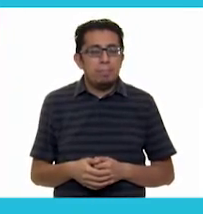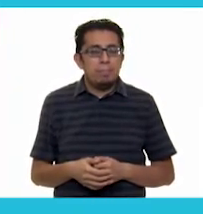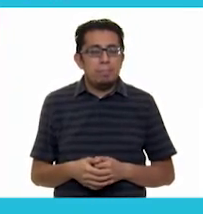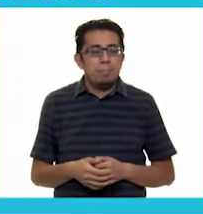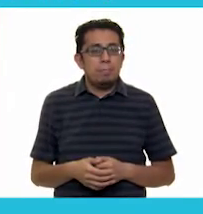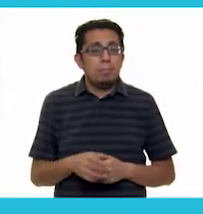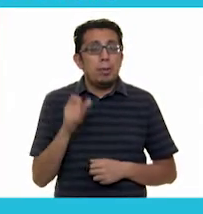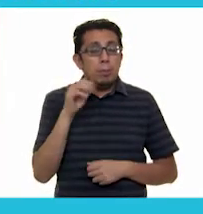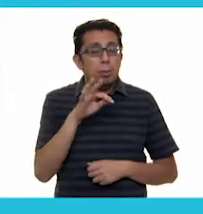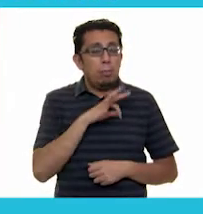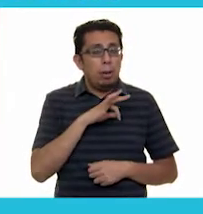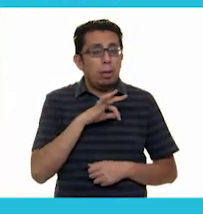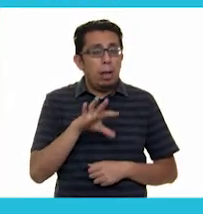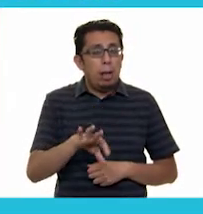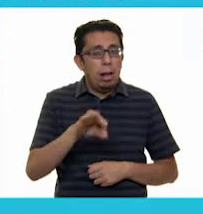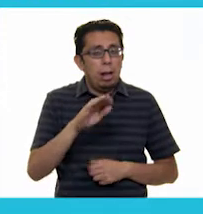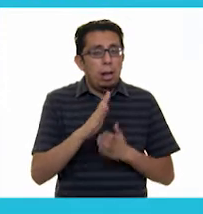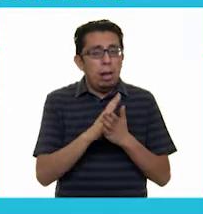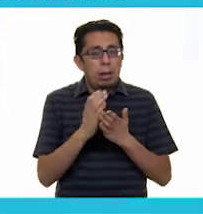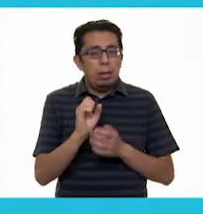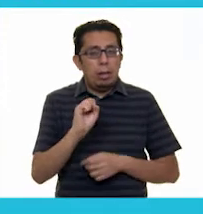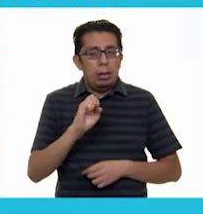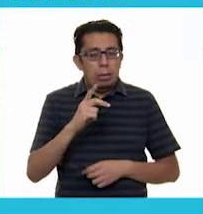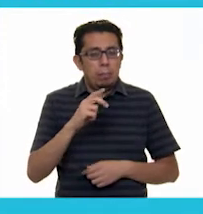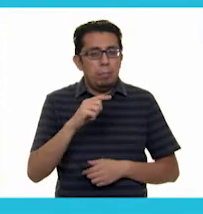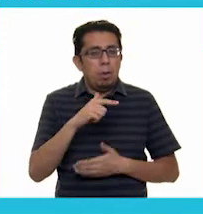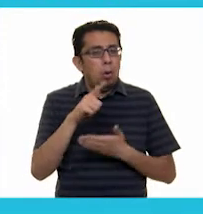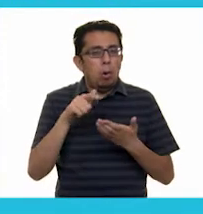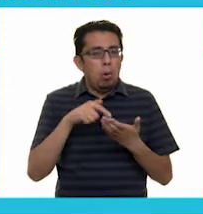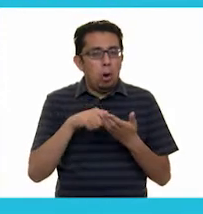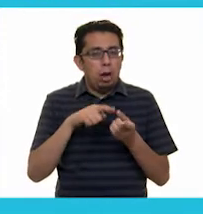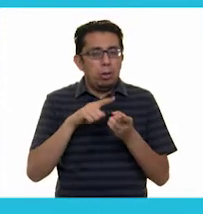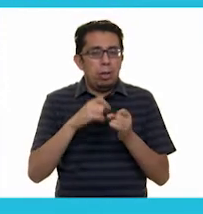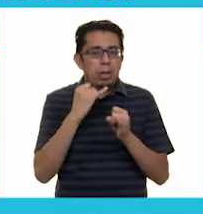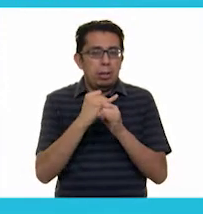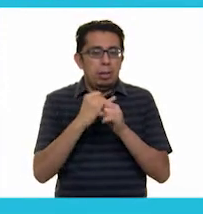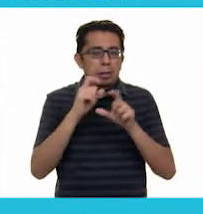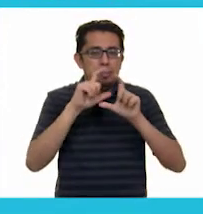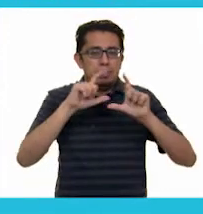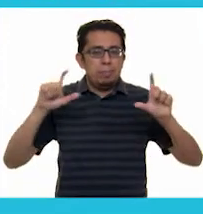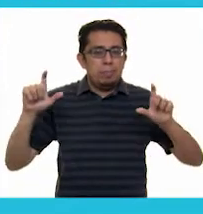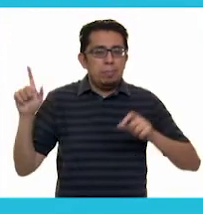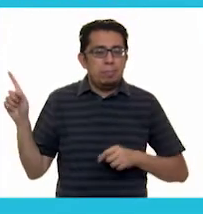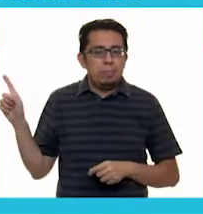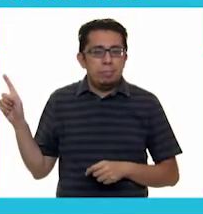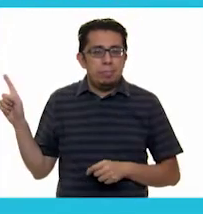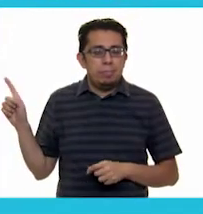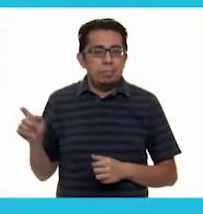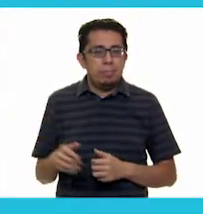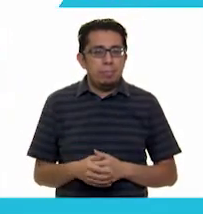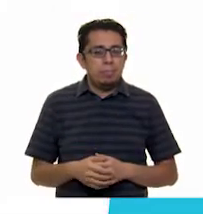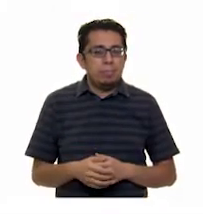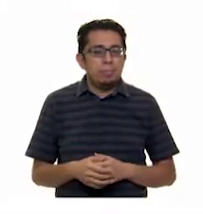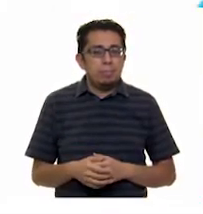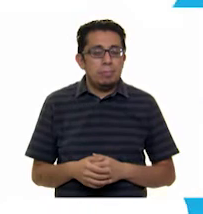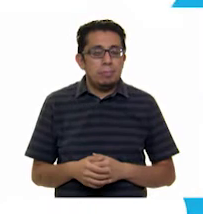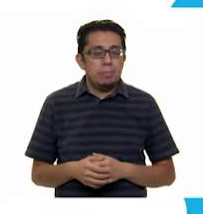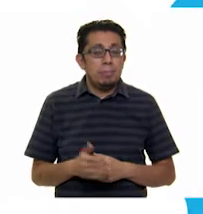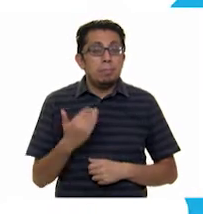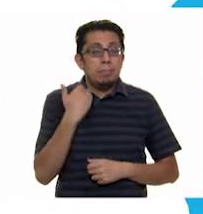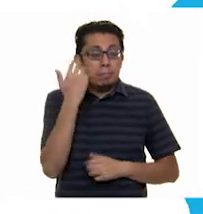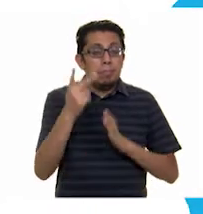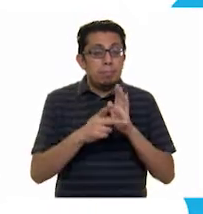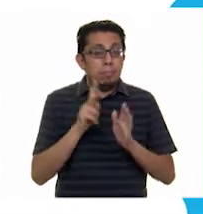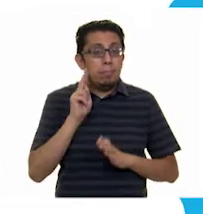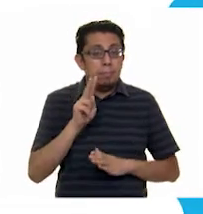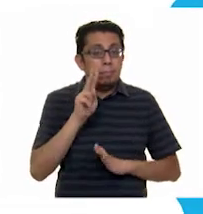También puedes encontrar los libros de texto en la página con alitej.cep.gov.mx Si